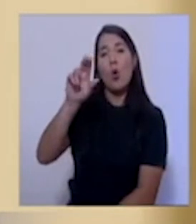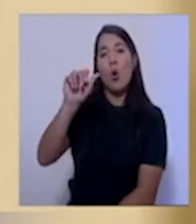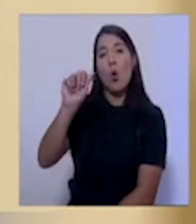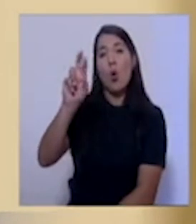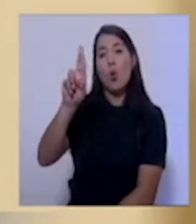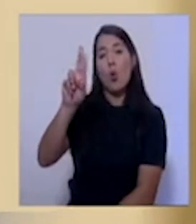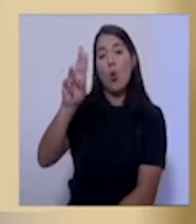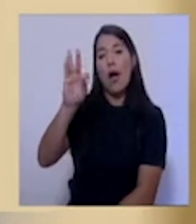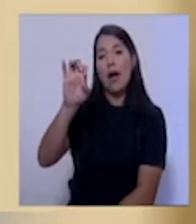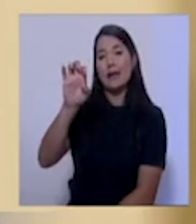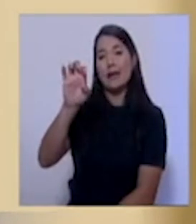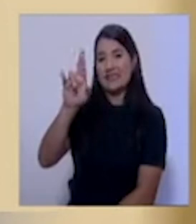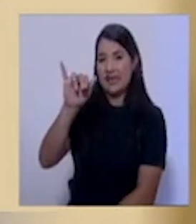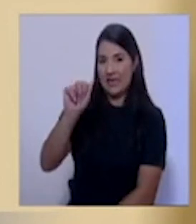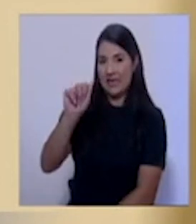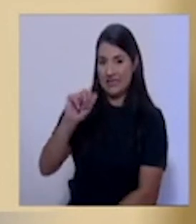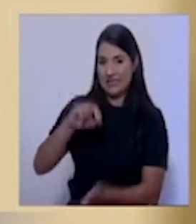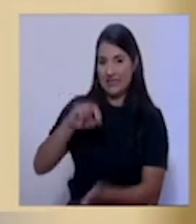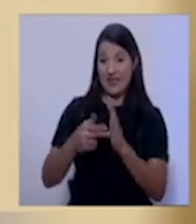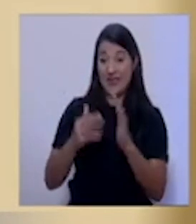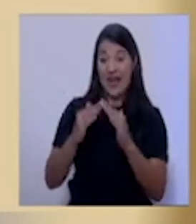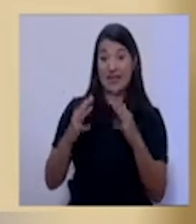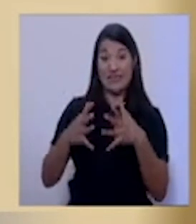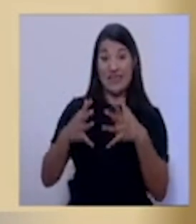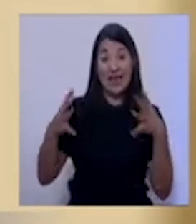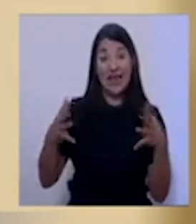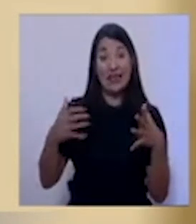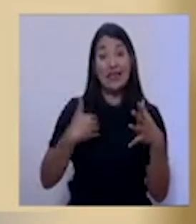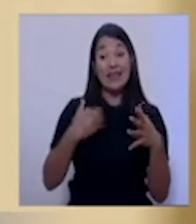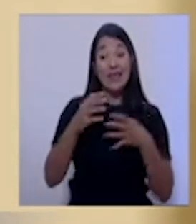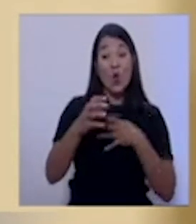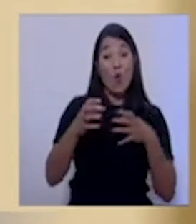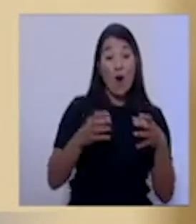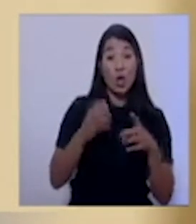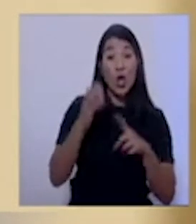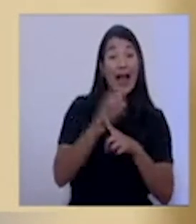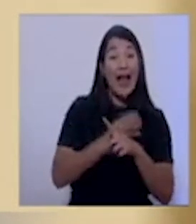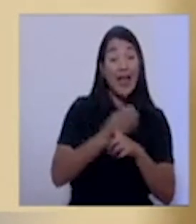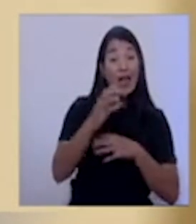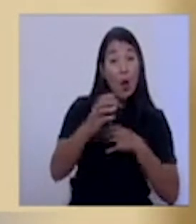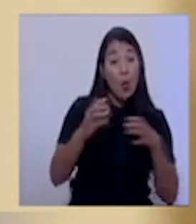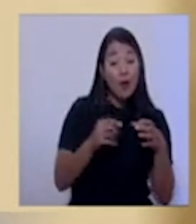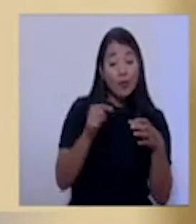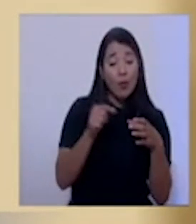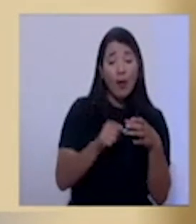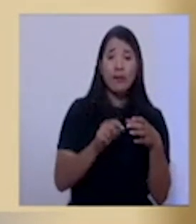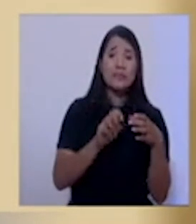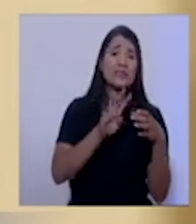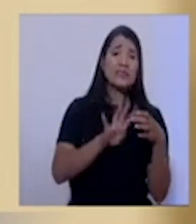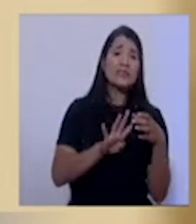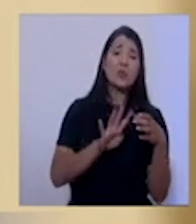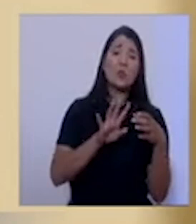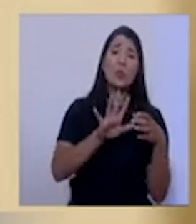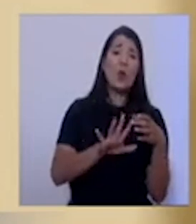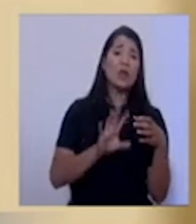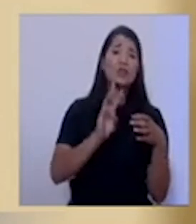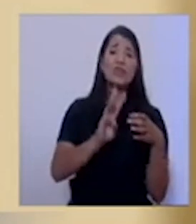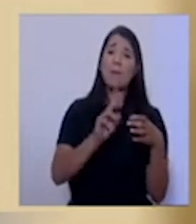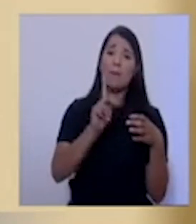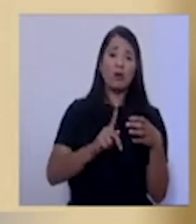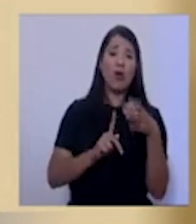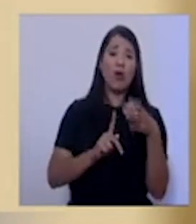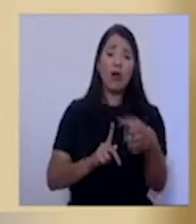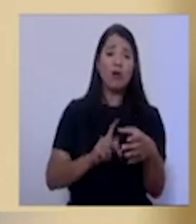En algunas zonas, por la misma recomendación de las autoridades de salud, se ha